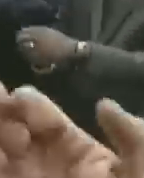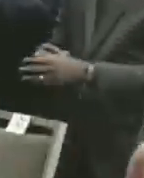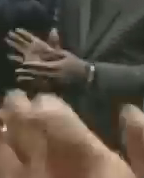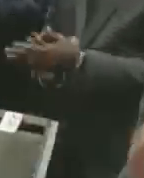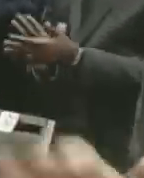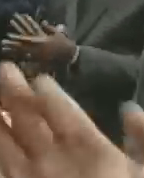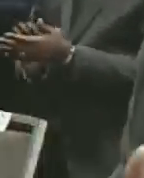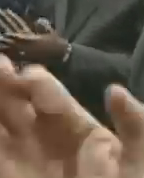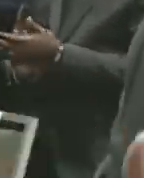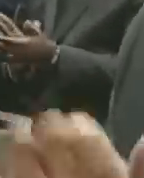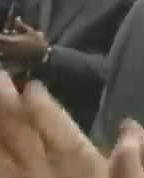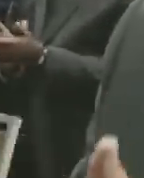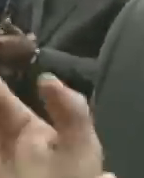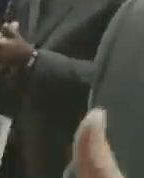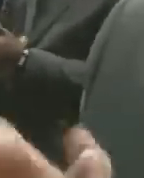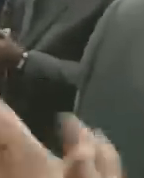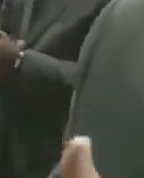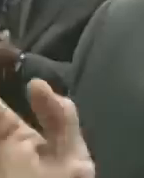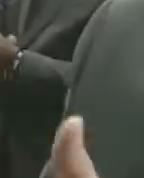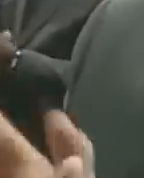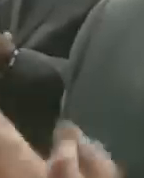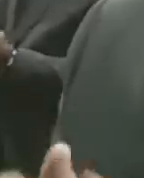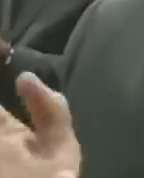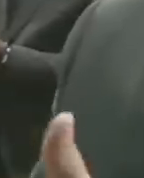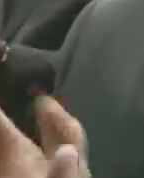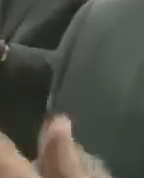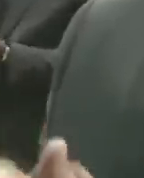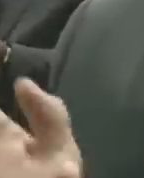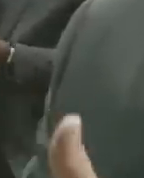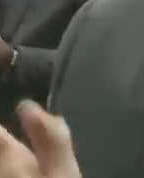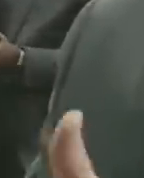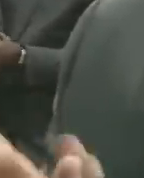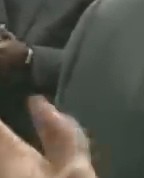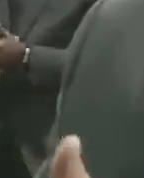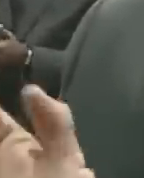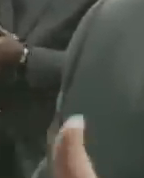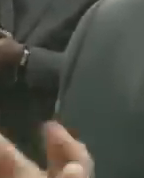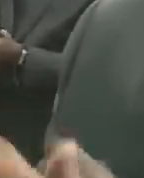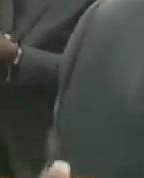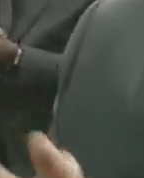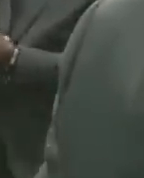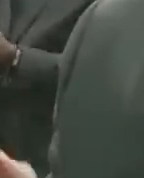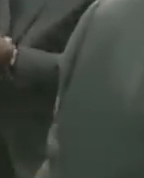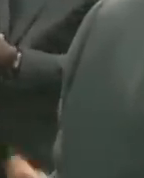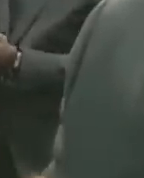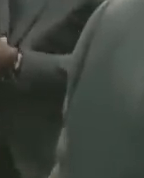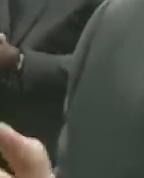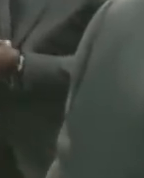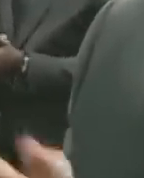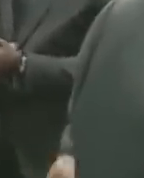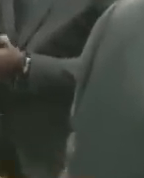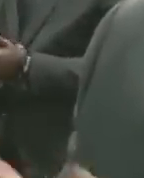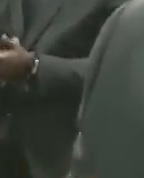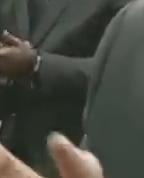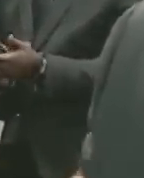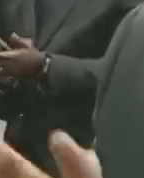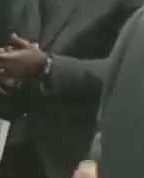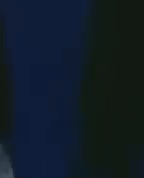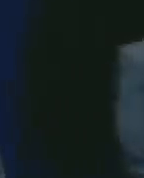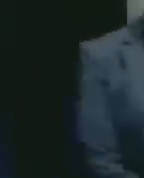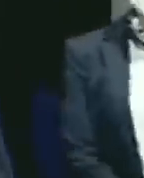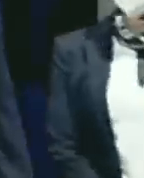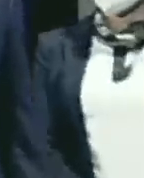favorecer y fortalecer la inversión nacional e internacional con la participación de los sectores públicos, privado,